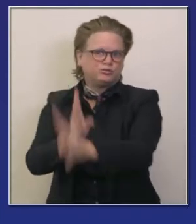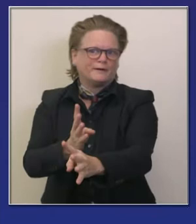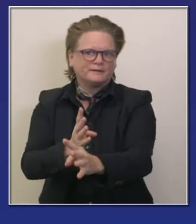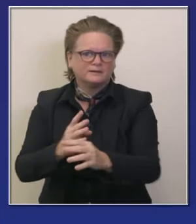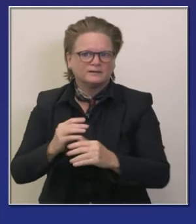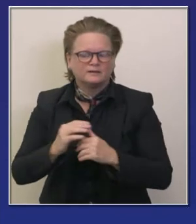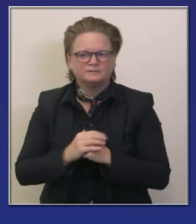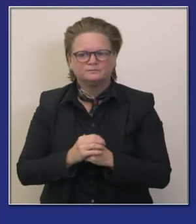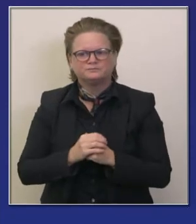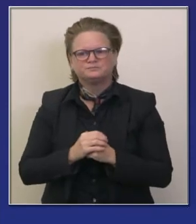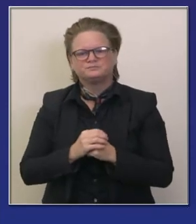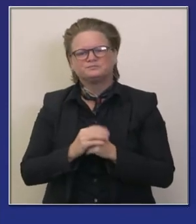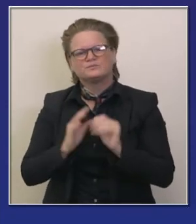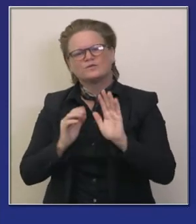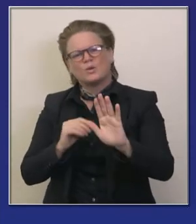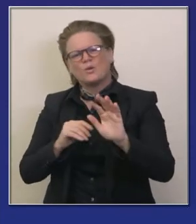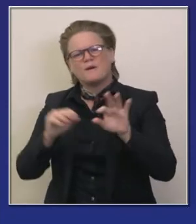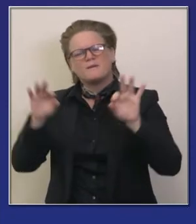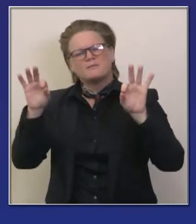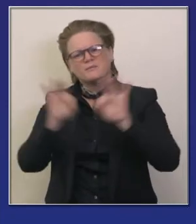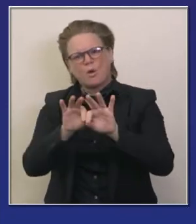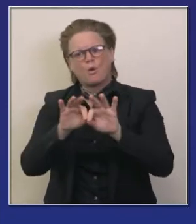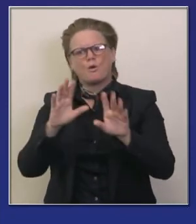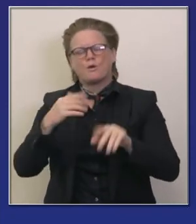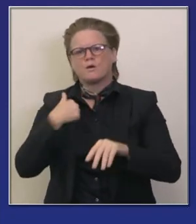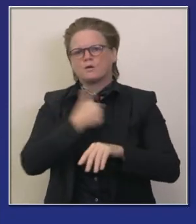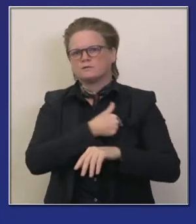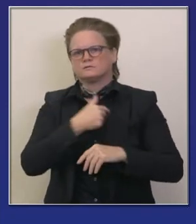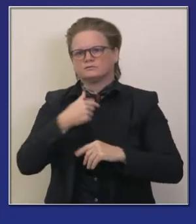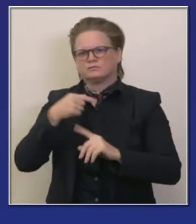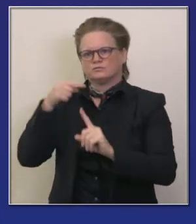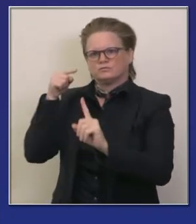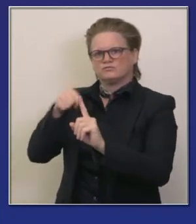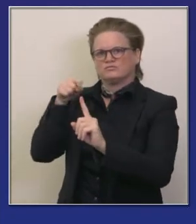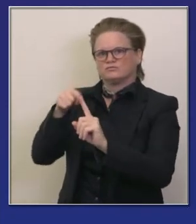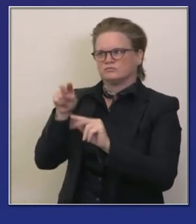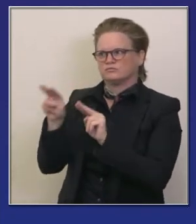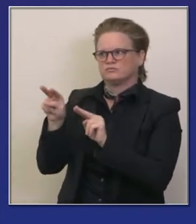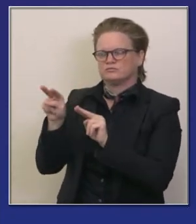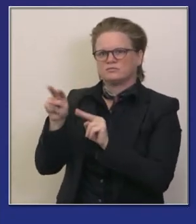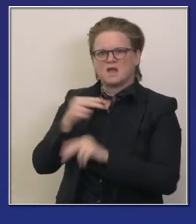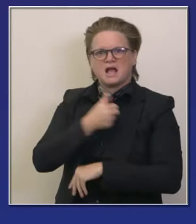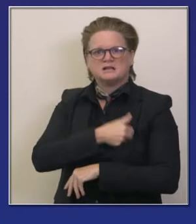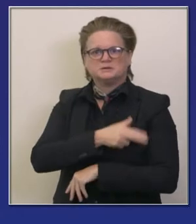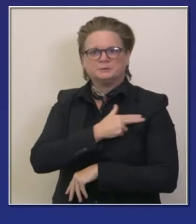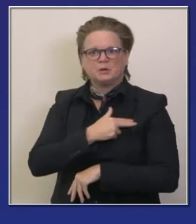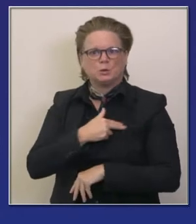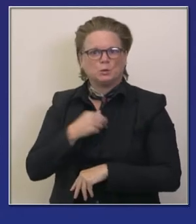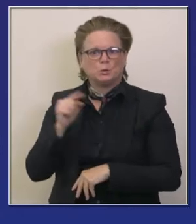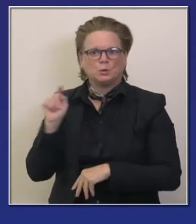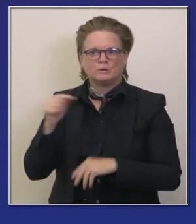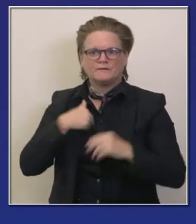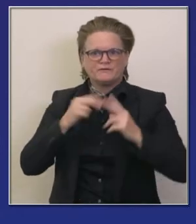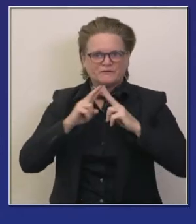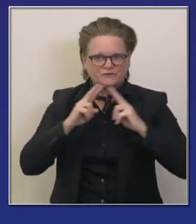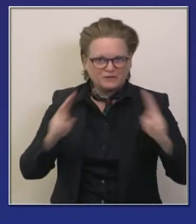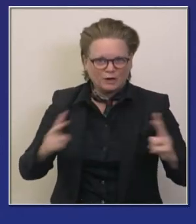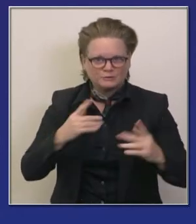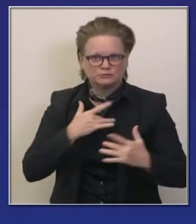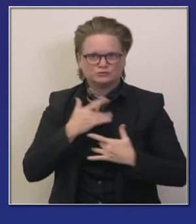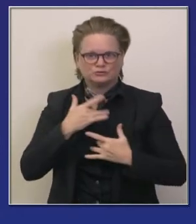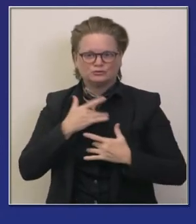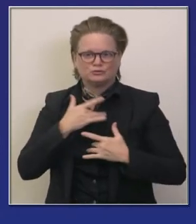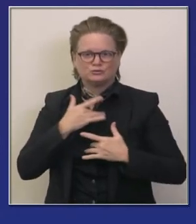definido en el estado de modo que la capacidad en camas en los hospitales siempre es algo de preocupación es algo que siempre mencionamos